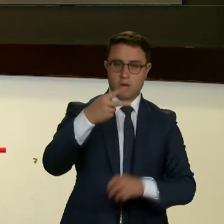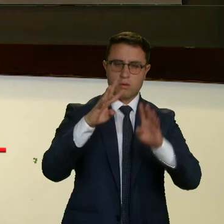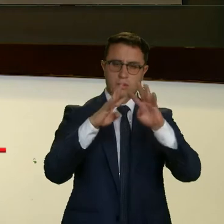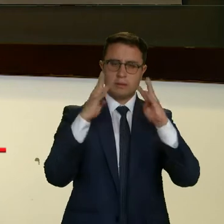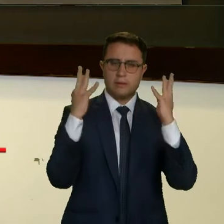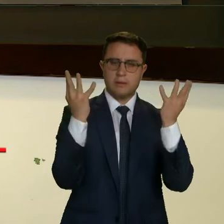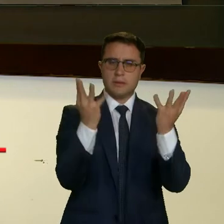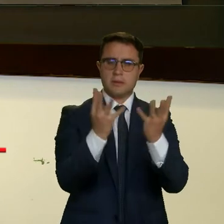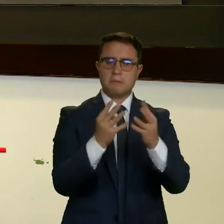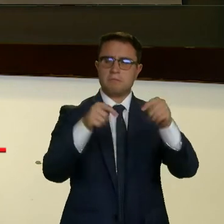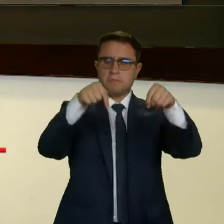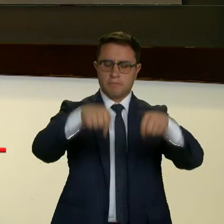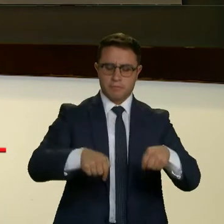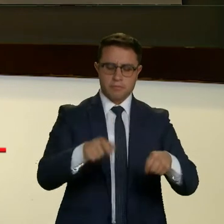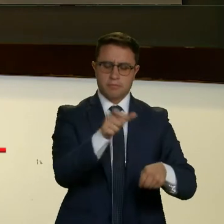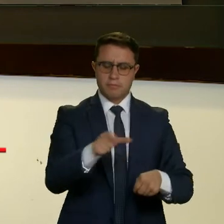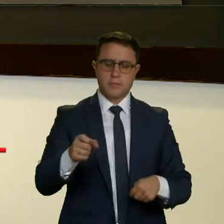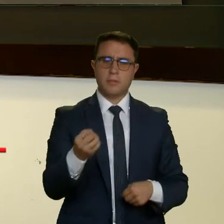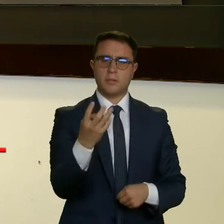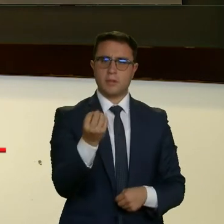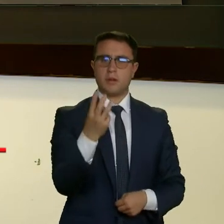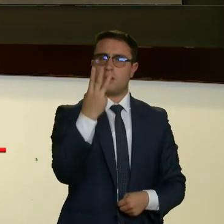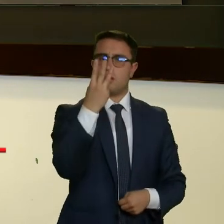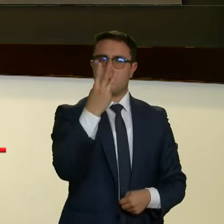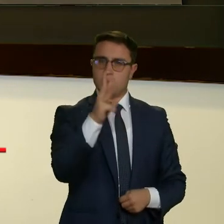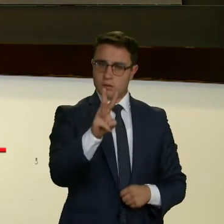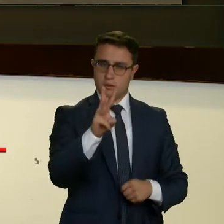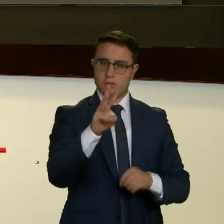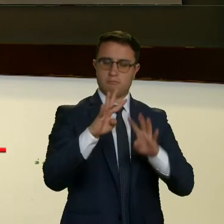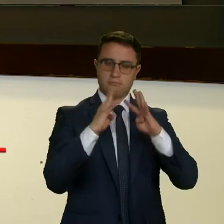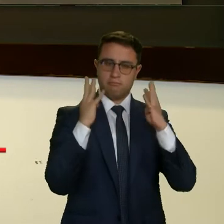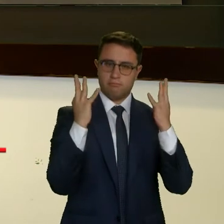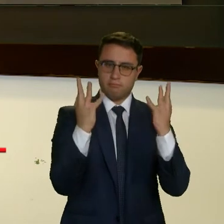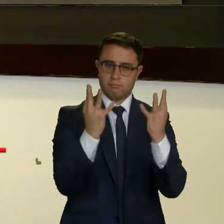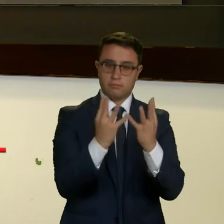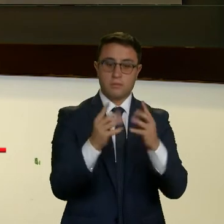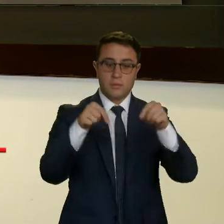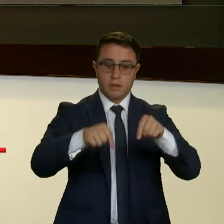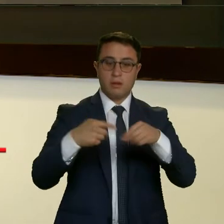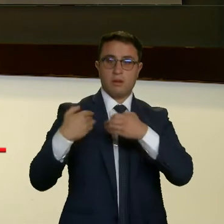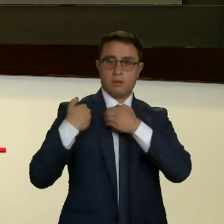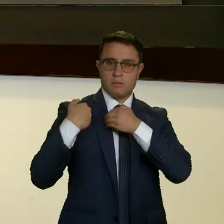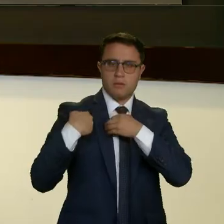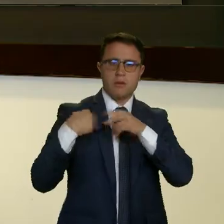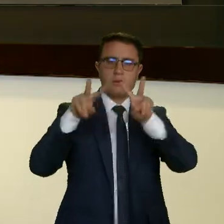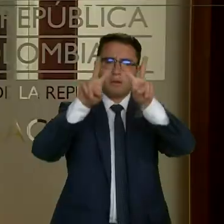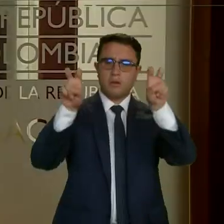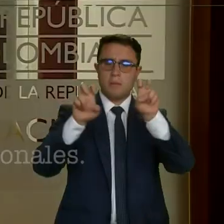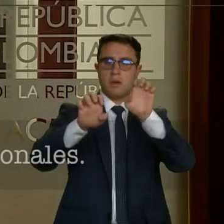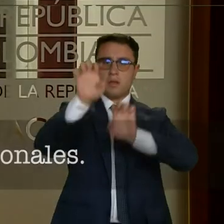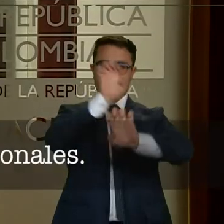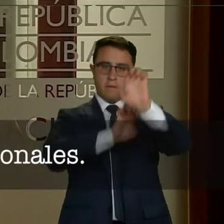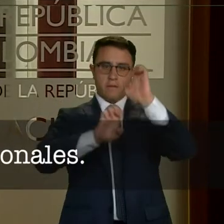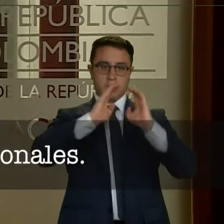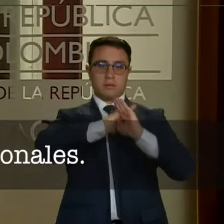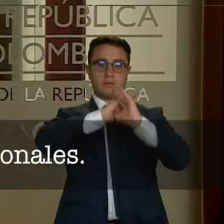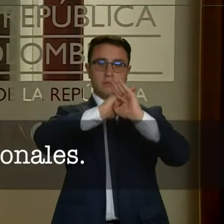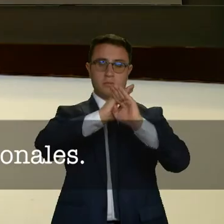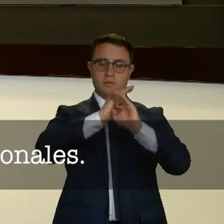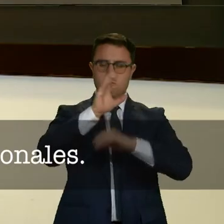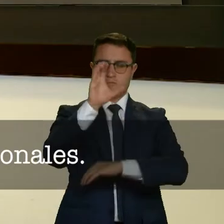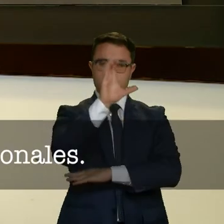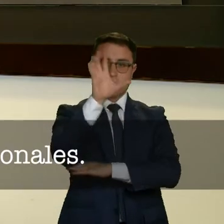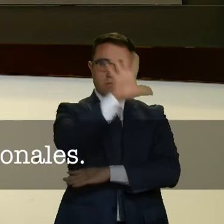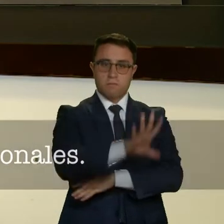Senado está compuesta por 13 honorables senadores y es la encargada de atender los asuntos de defensa y seguridad nacional, comercio exterior